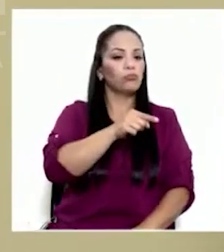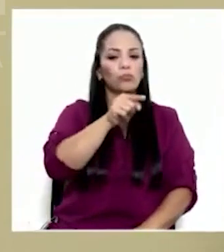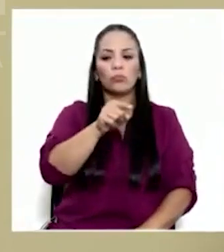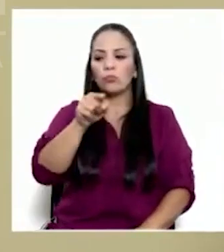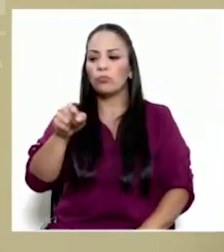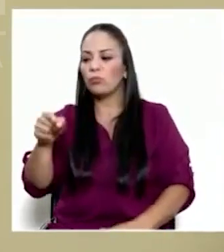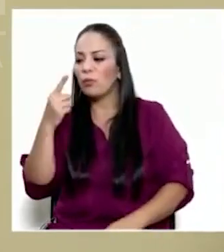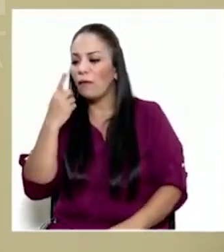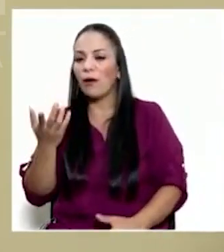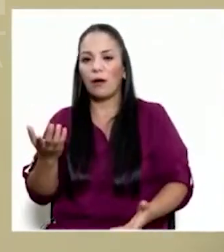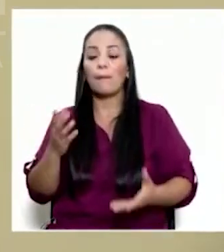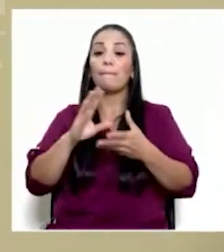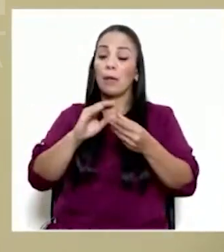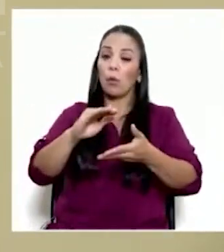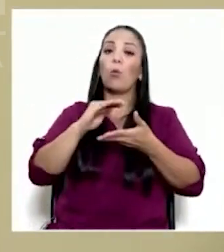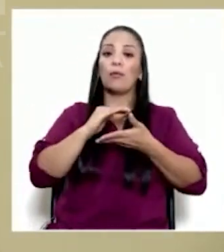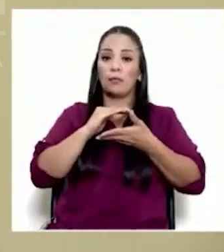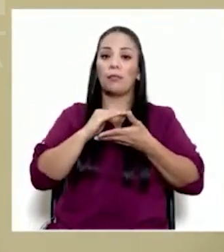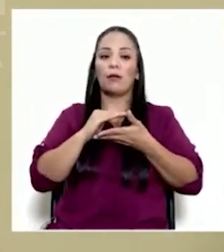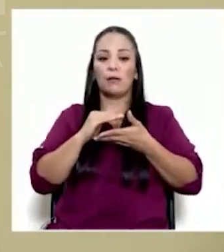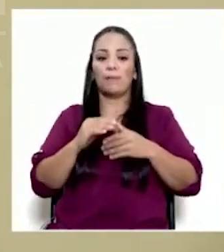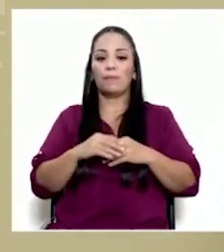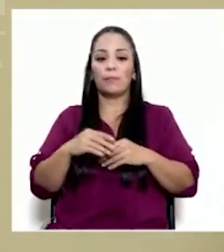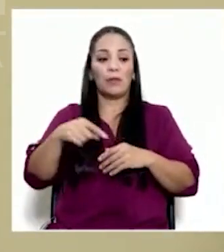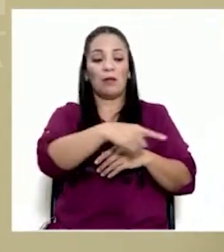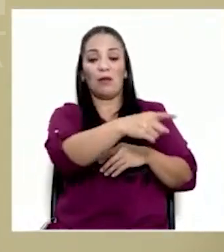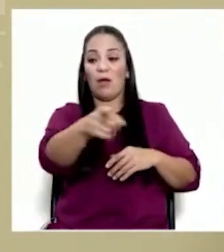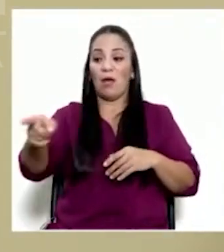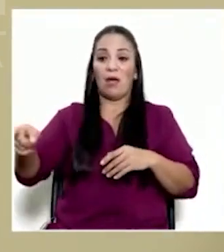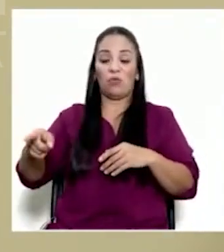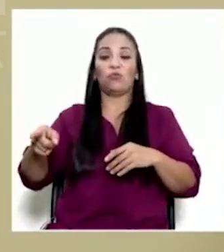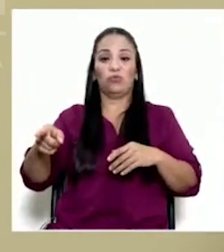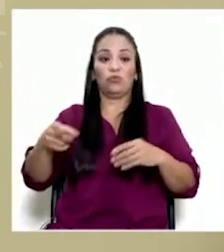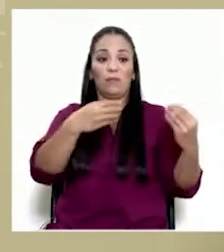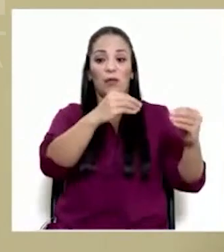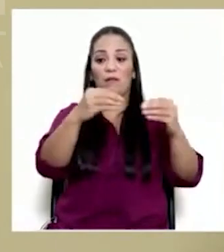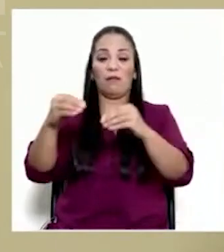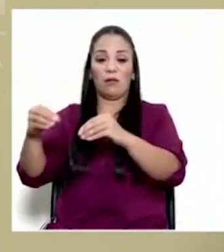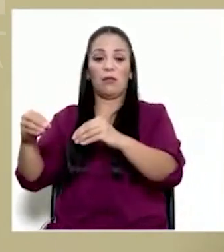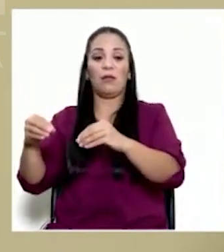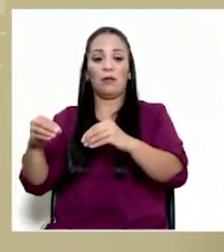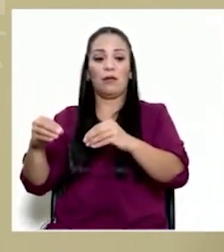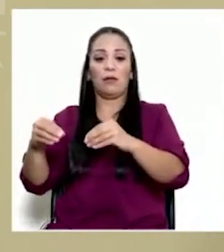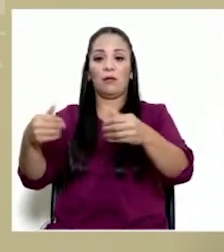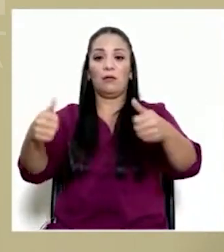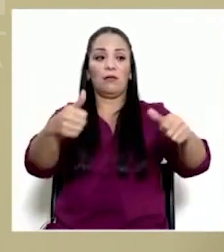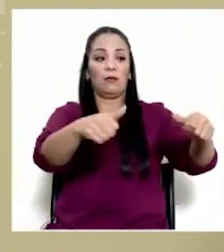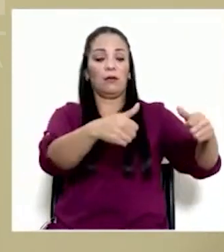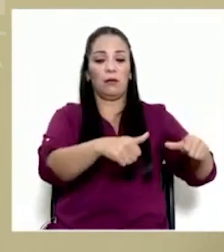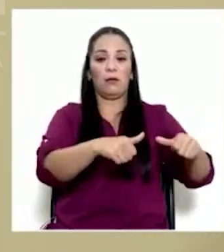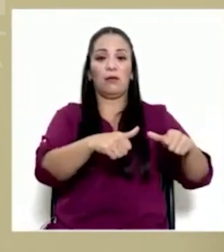me cuentan, hay una colusión, hay un acuerdo entre los que compran para pagar un precio